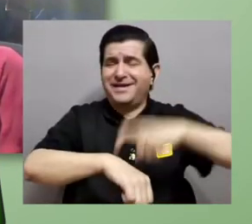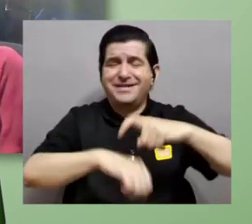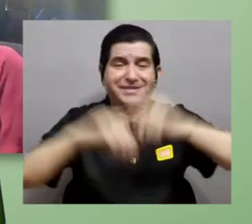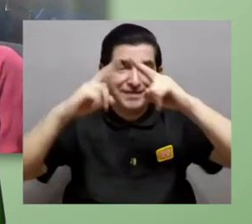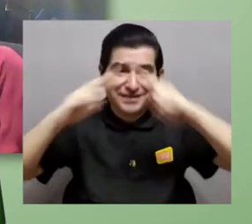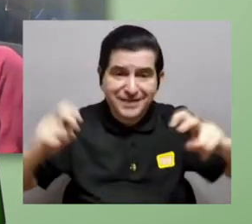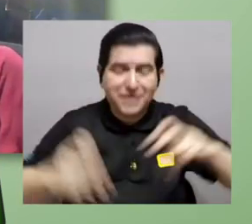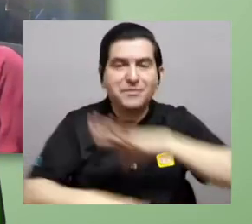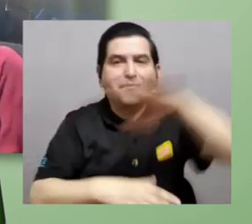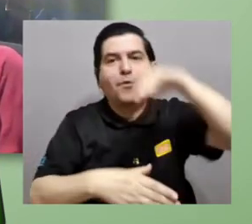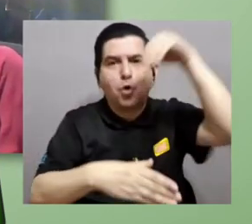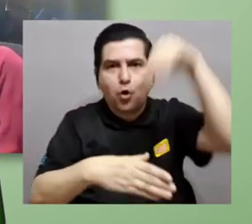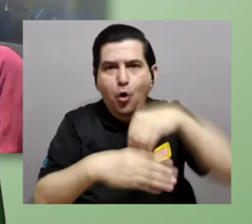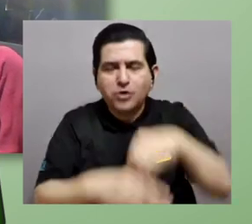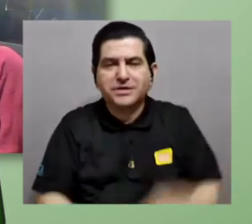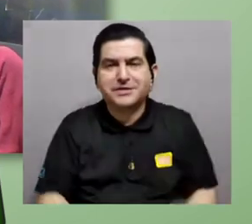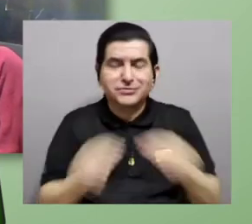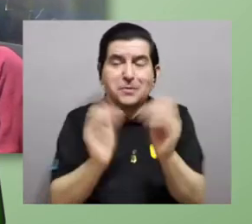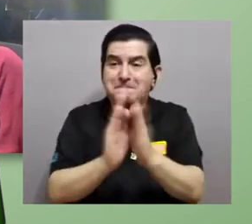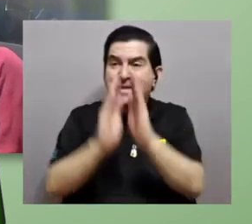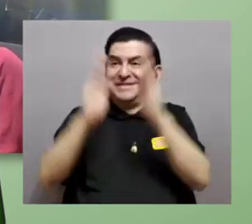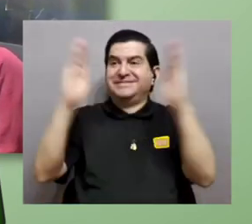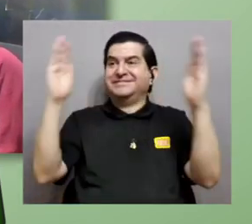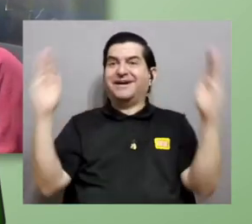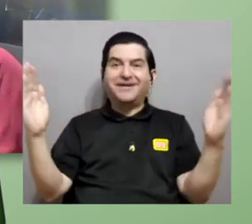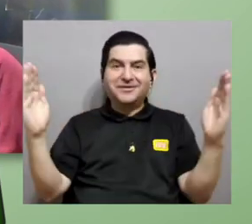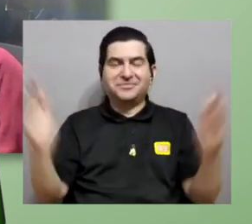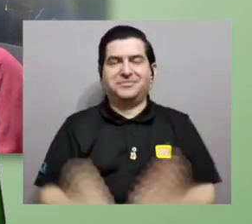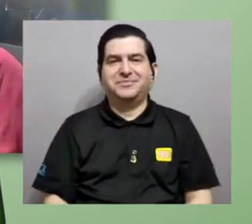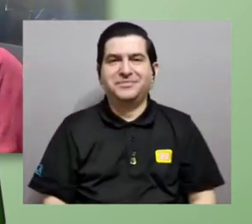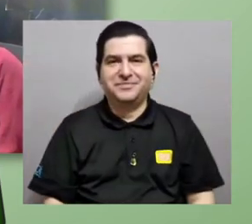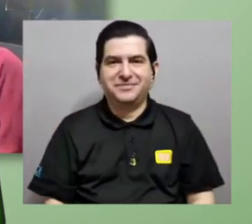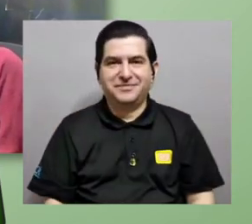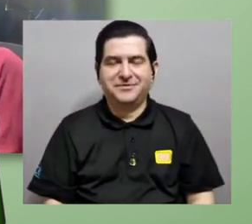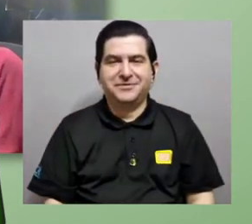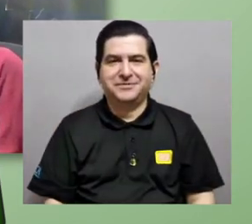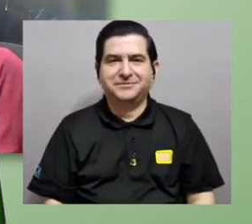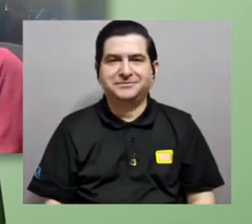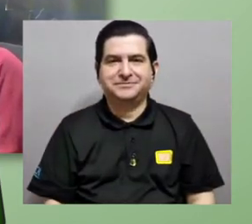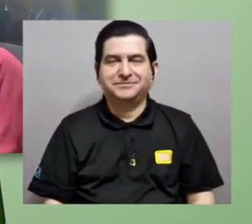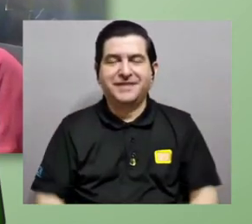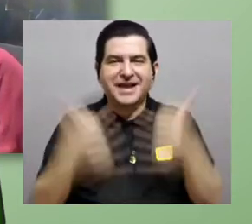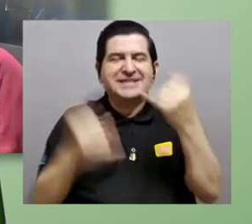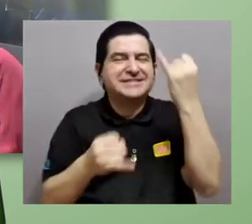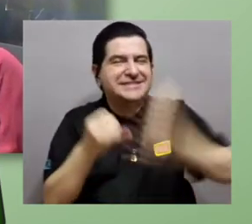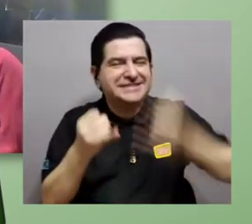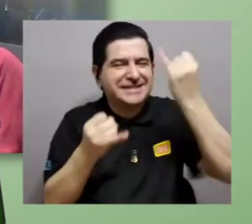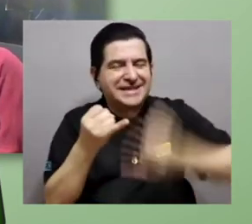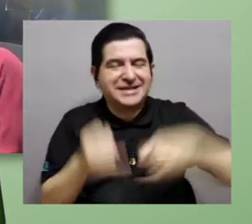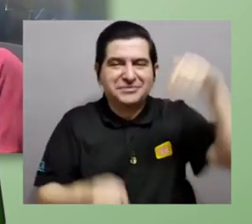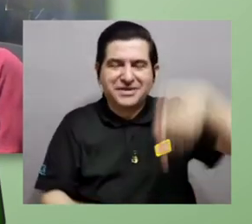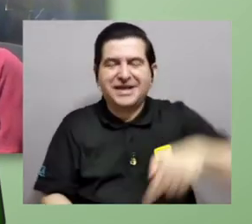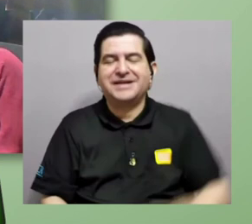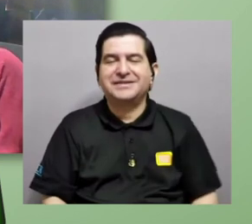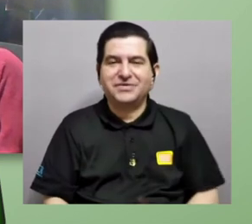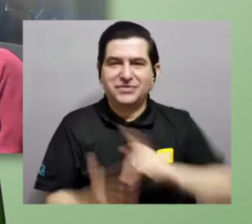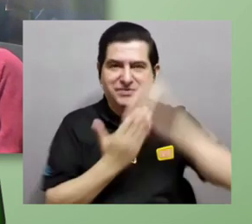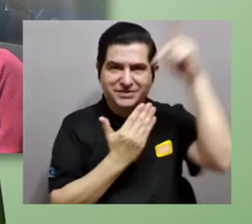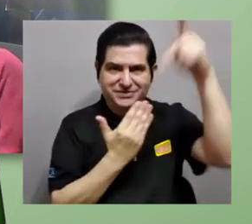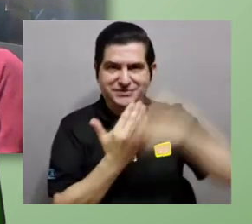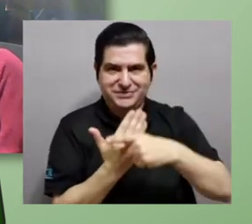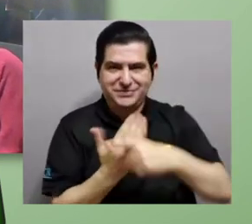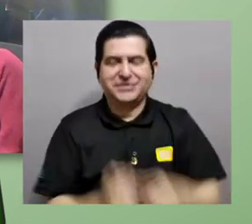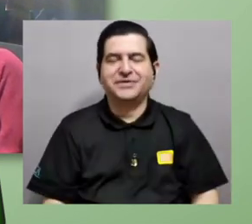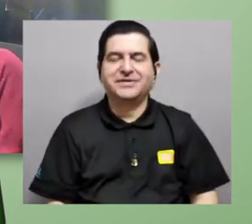del tiempo siempre está en un contexto mucho más grande o mucho más cerrado tenemos que ya concluir esta